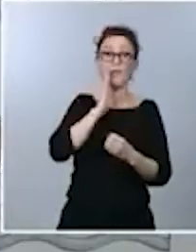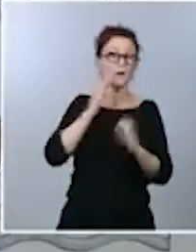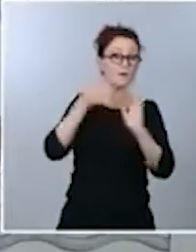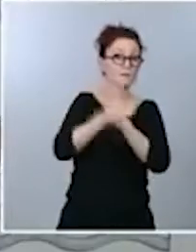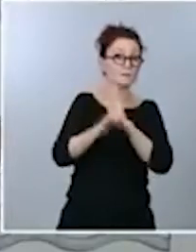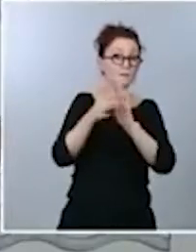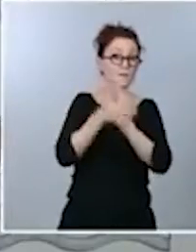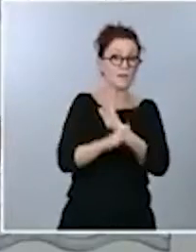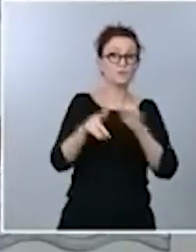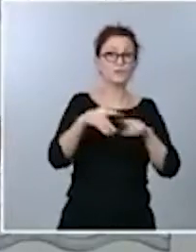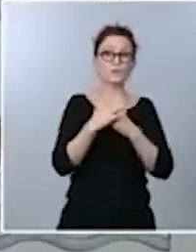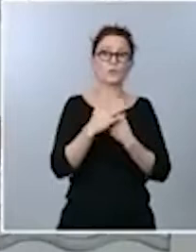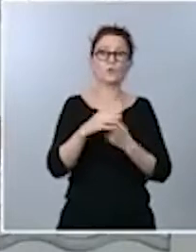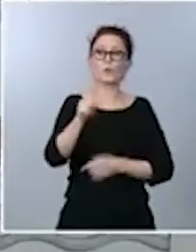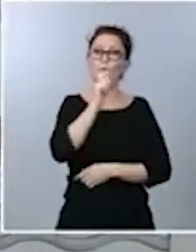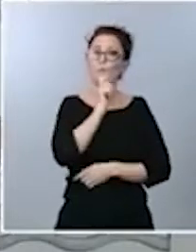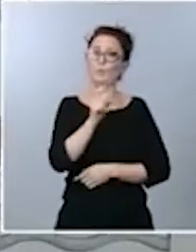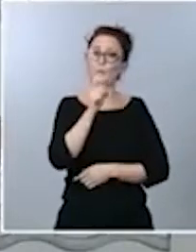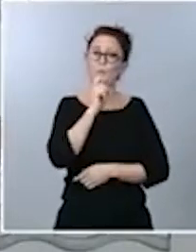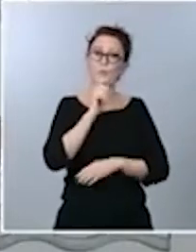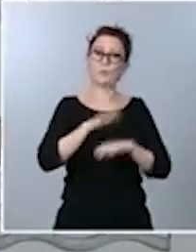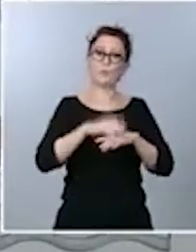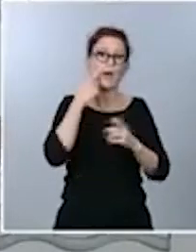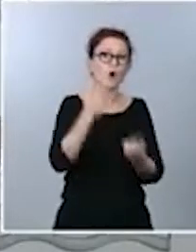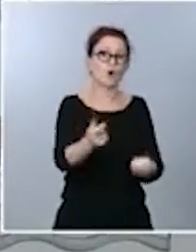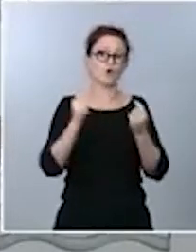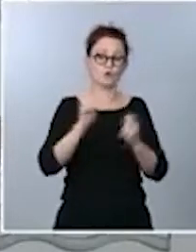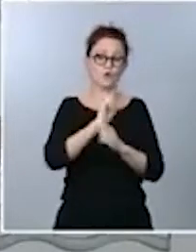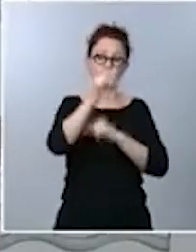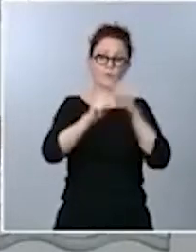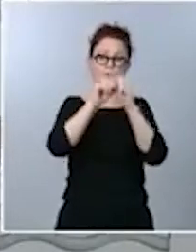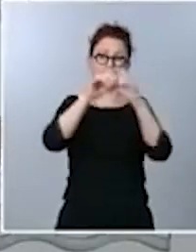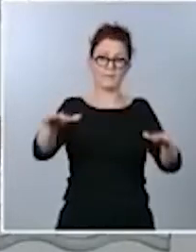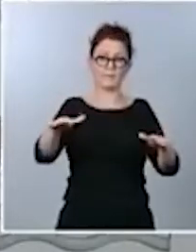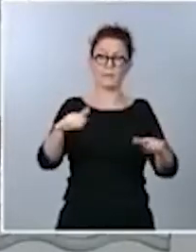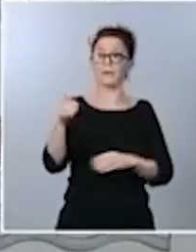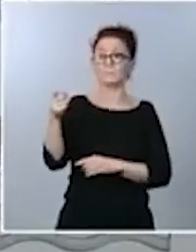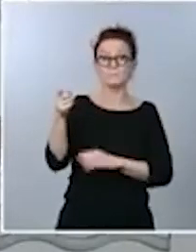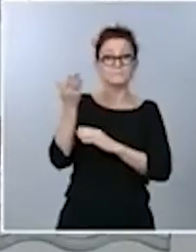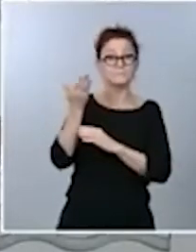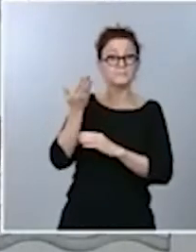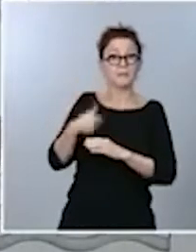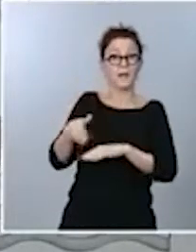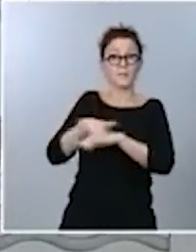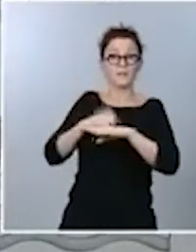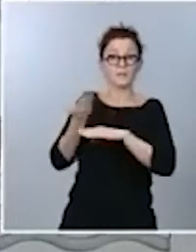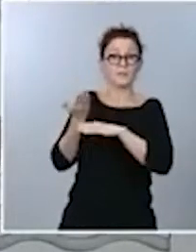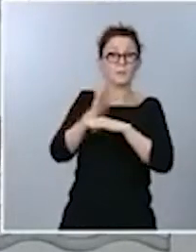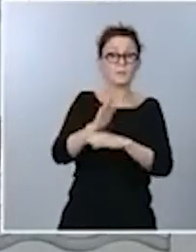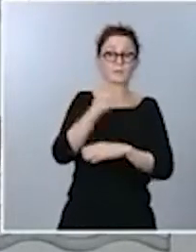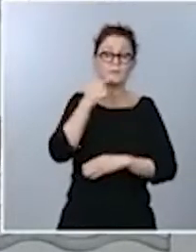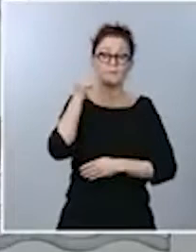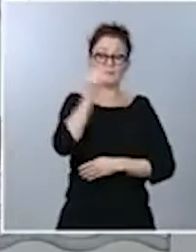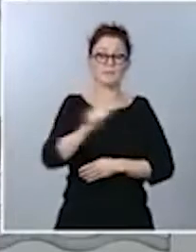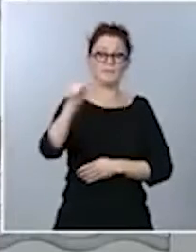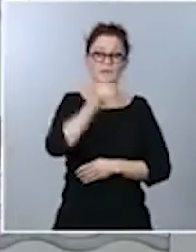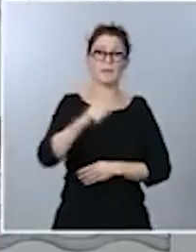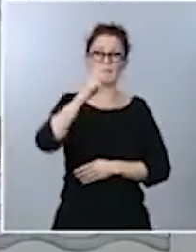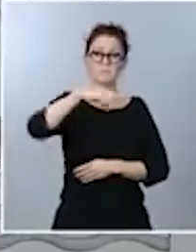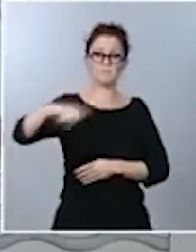y, como él mismo planteaba, los próximos meses, las próximas semanas, van a ser realmente duras. Por eso,